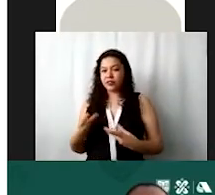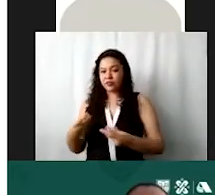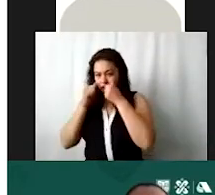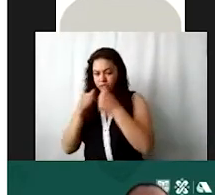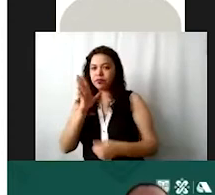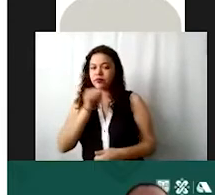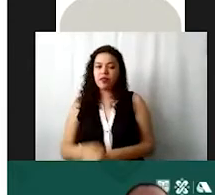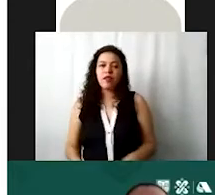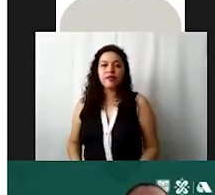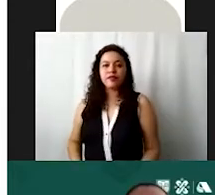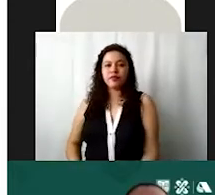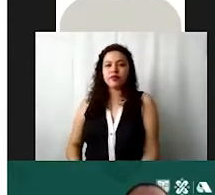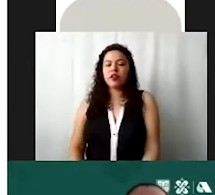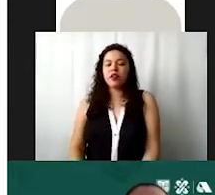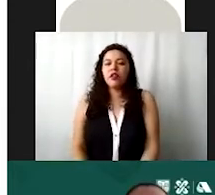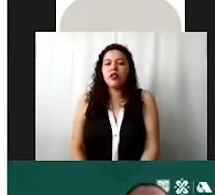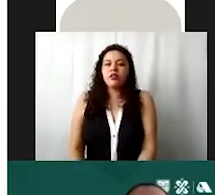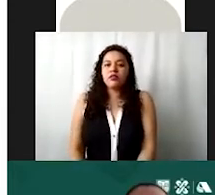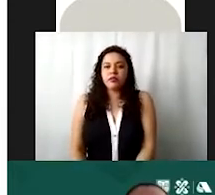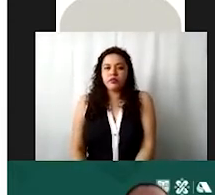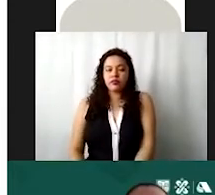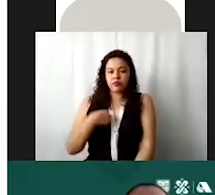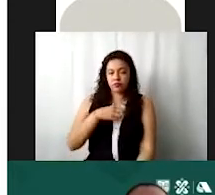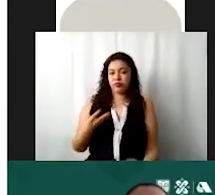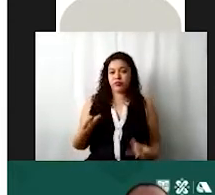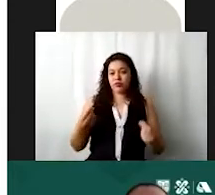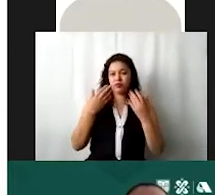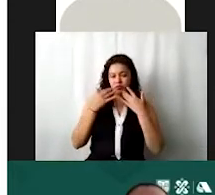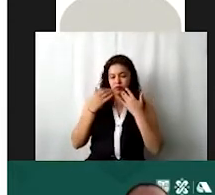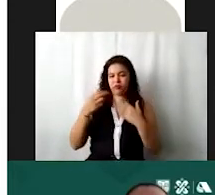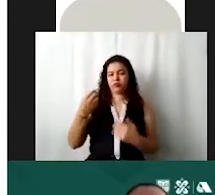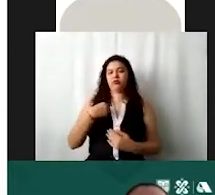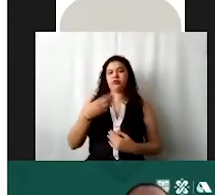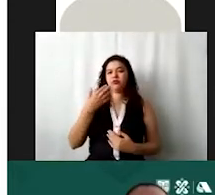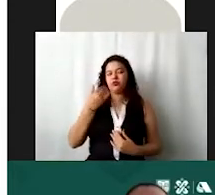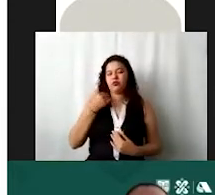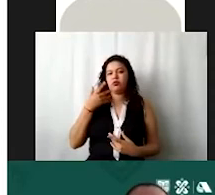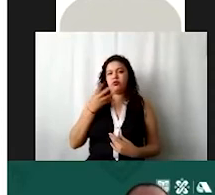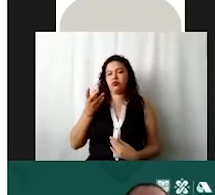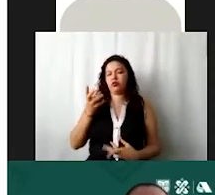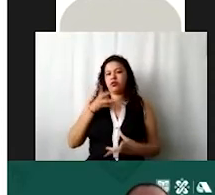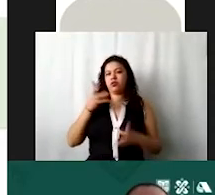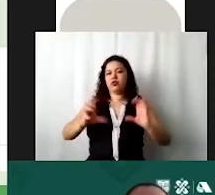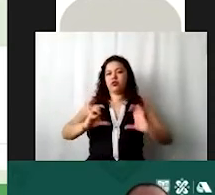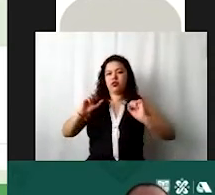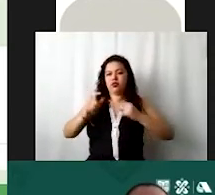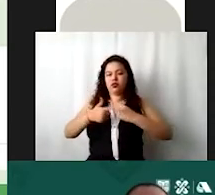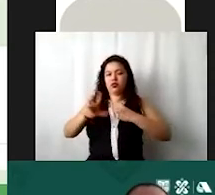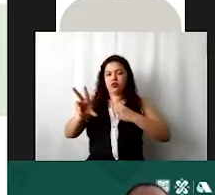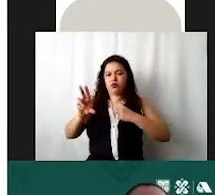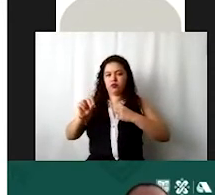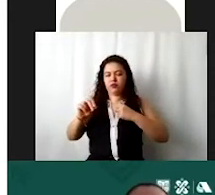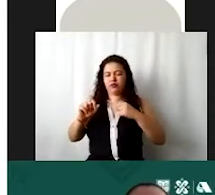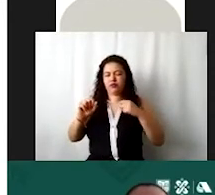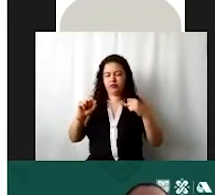a suponer que aquí no tenemos ningún gasto porque yo no tengo este ningún procurador de fondos y no